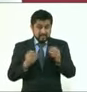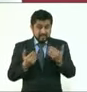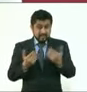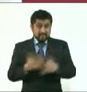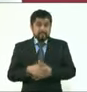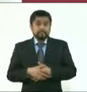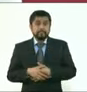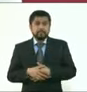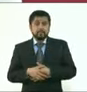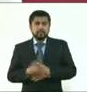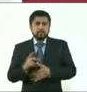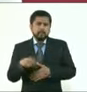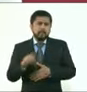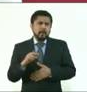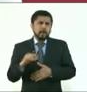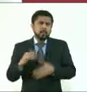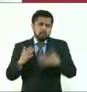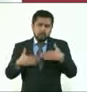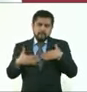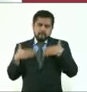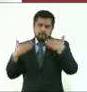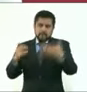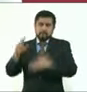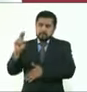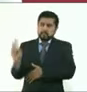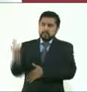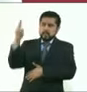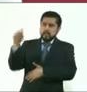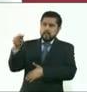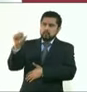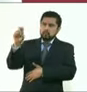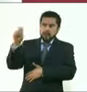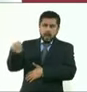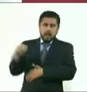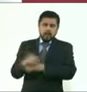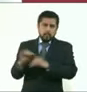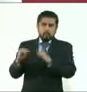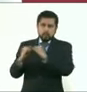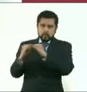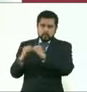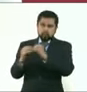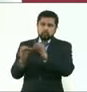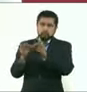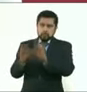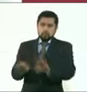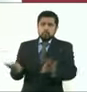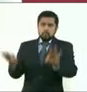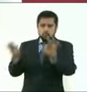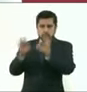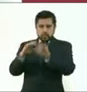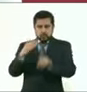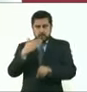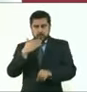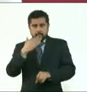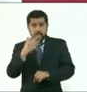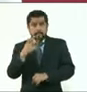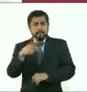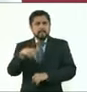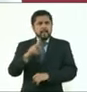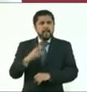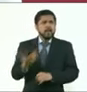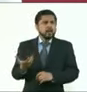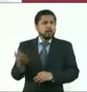Obviamente confiamos en la UNAM y como institución pues es una gran institución, es la Universidad de la Nación, pero tenemos que